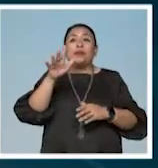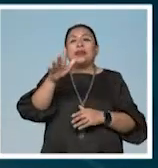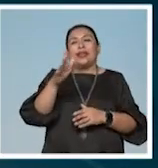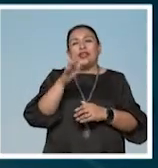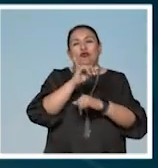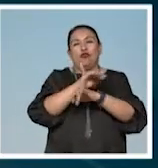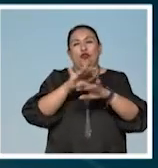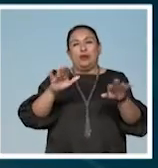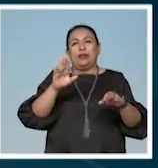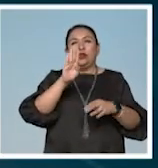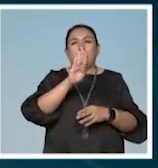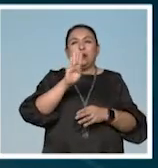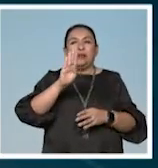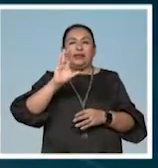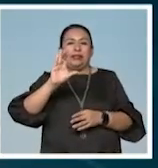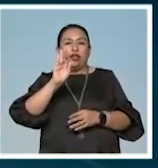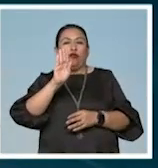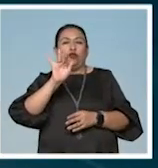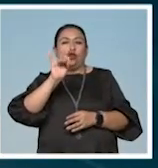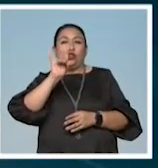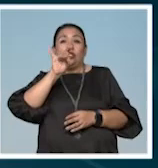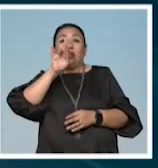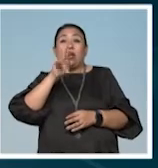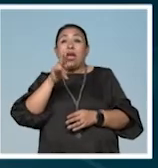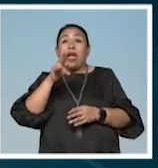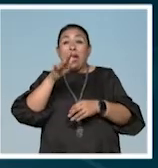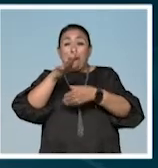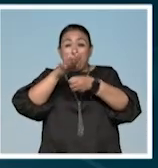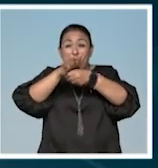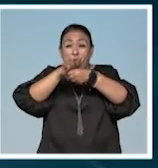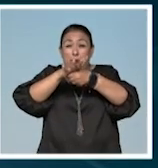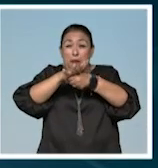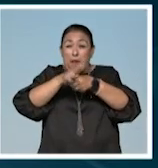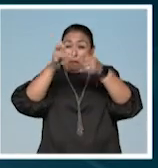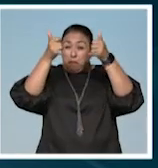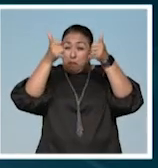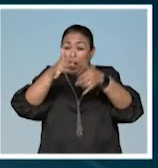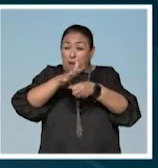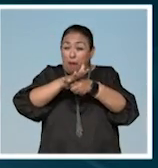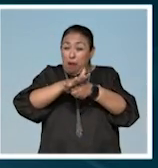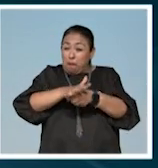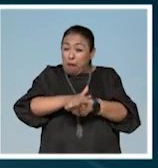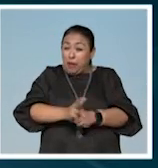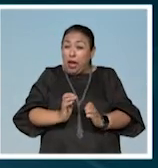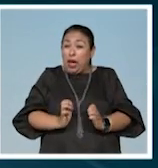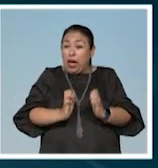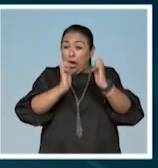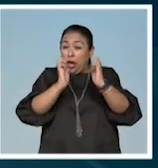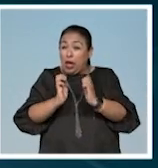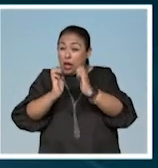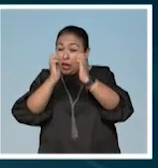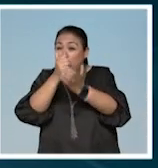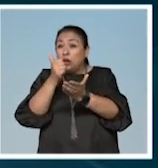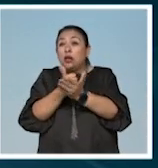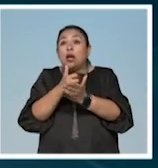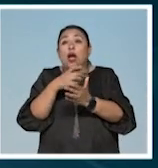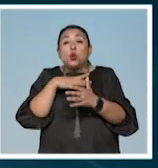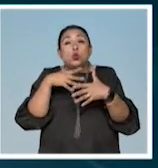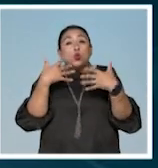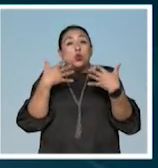con un reporte de la BBC Future, la presión de todo ese peso ejercida por los edificios de la ciudad tiene un